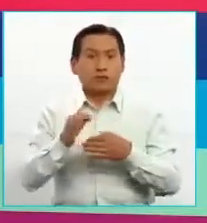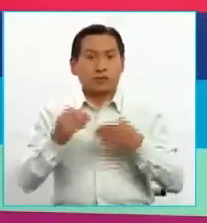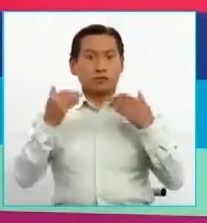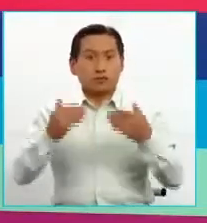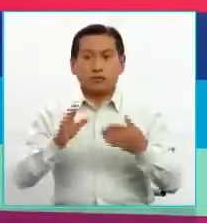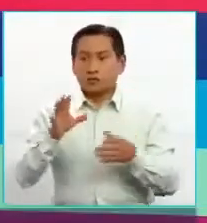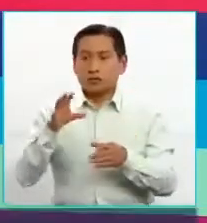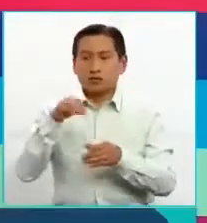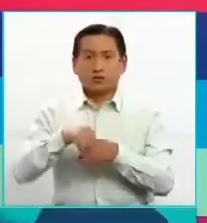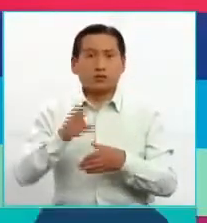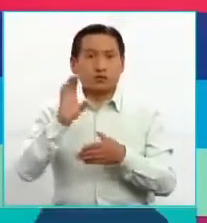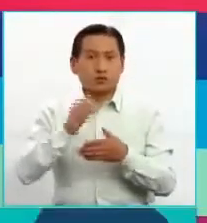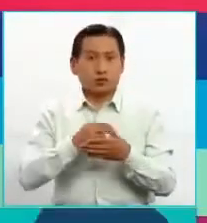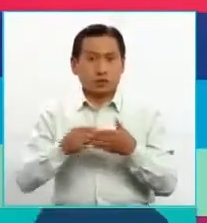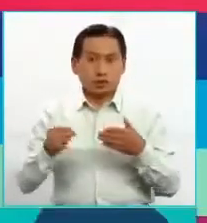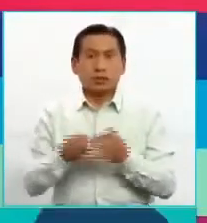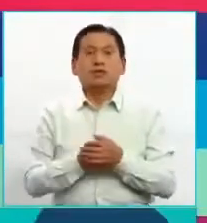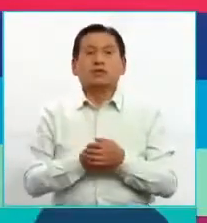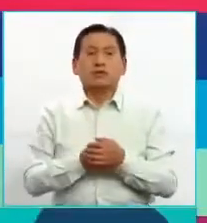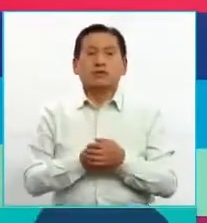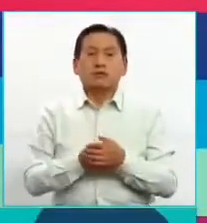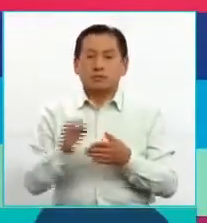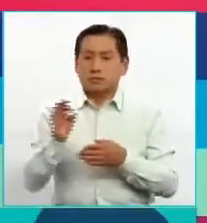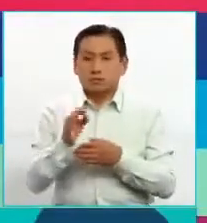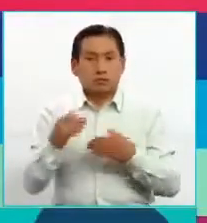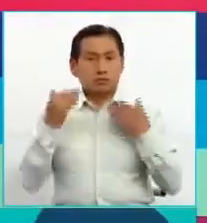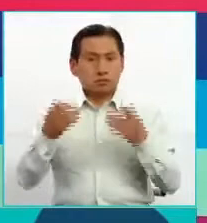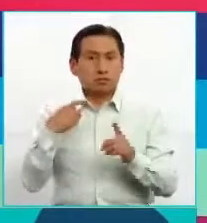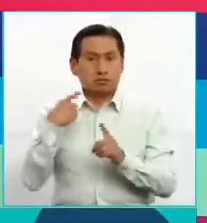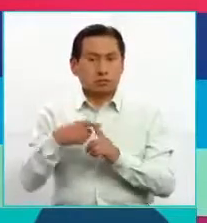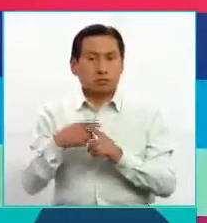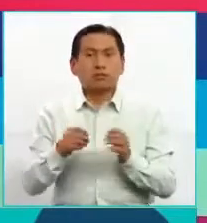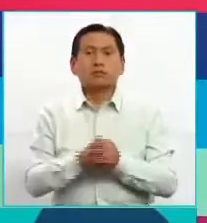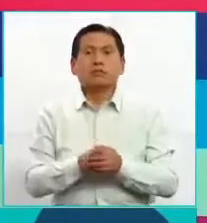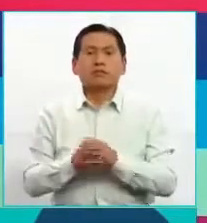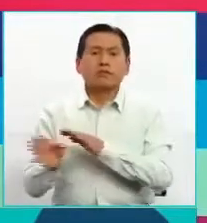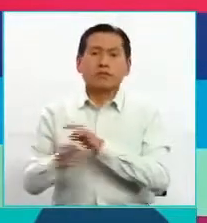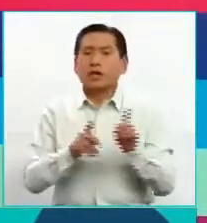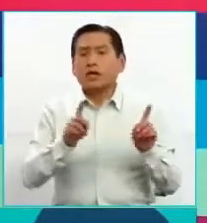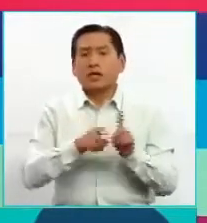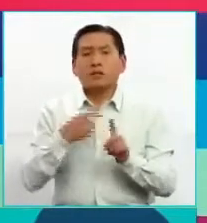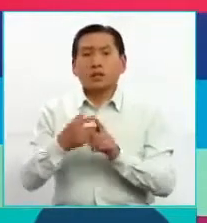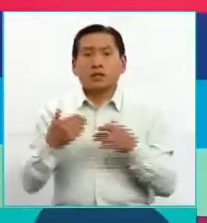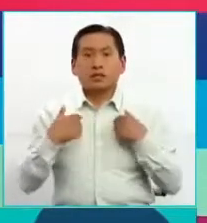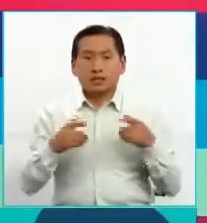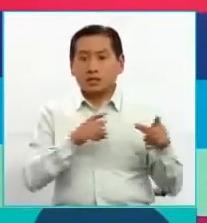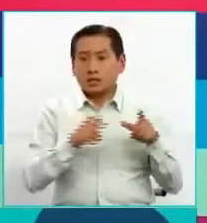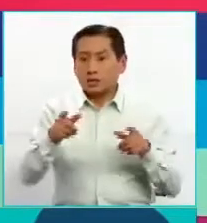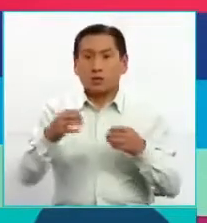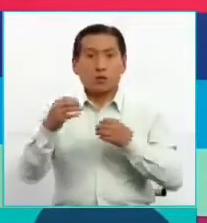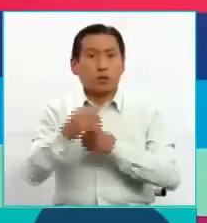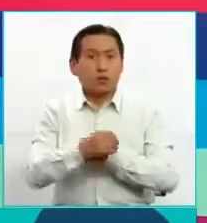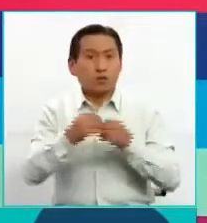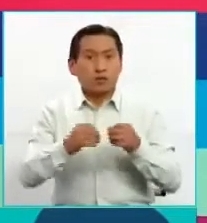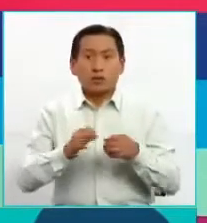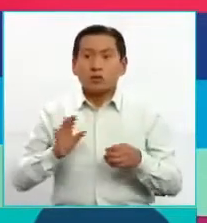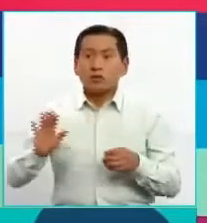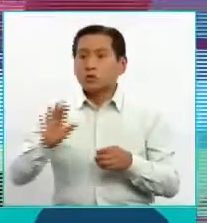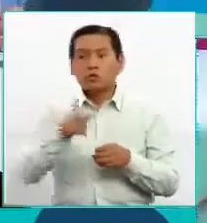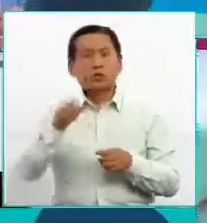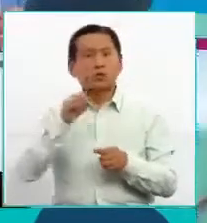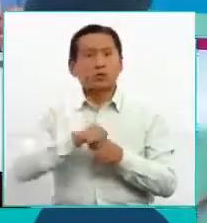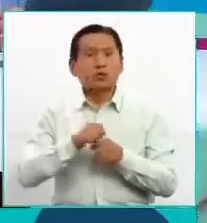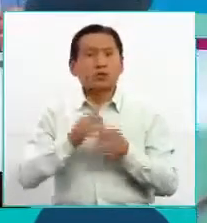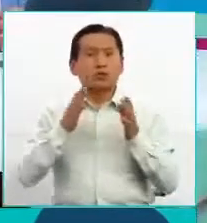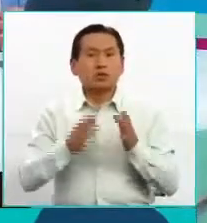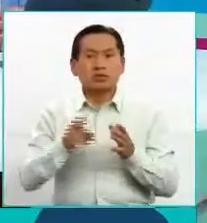Brigada Parlamentaria de Chukisaca. Ya está funcionando. También ya tenemos alistadas las oficinas para el personal del